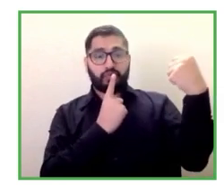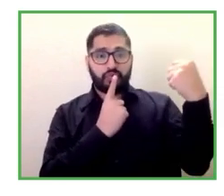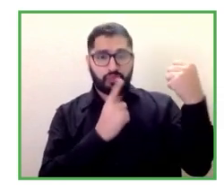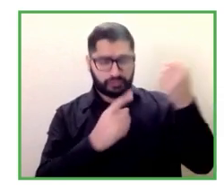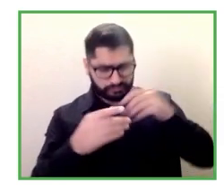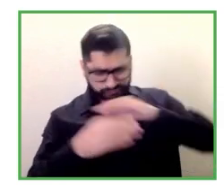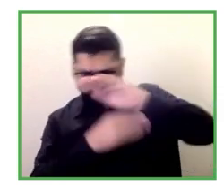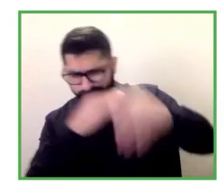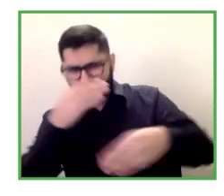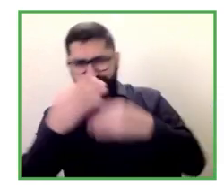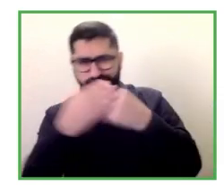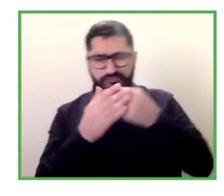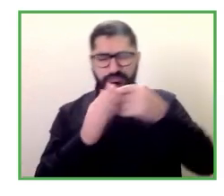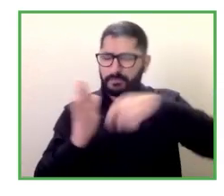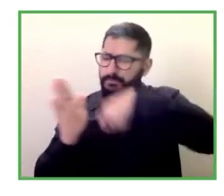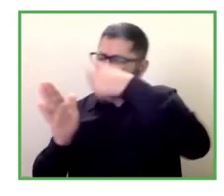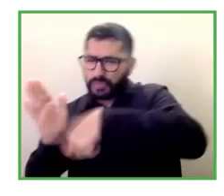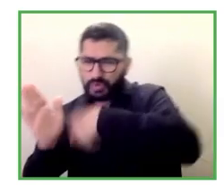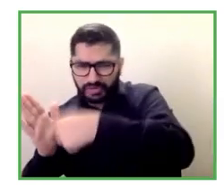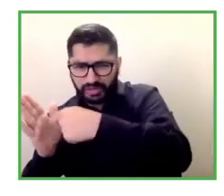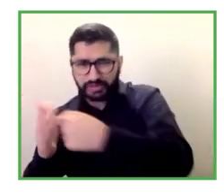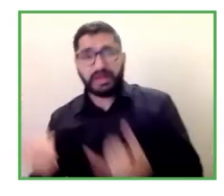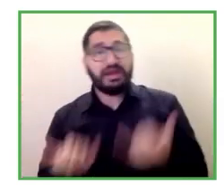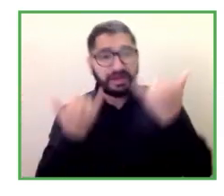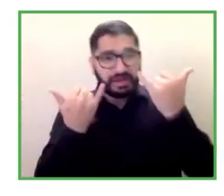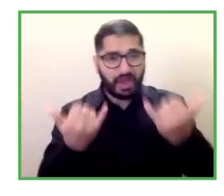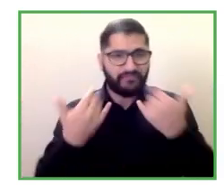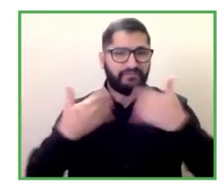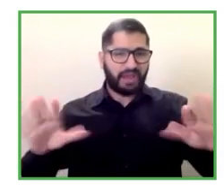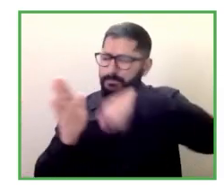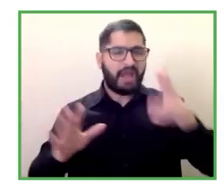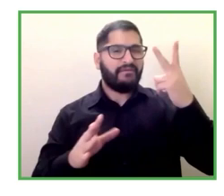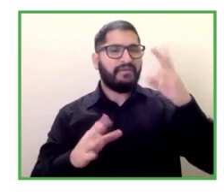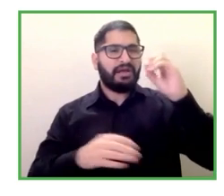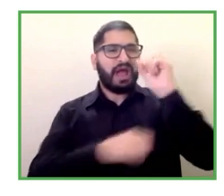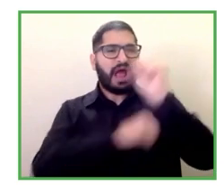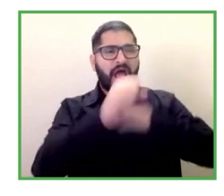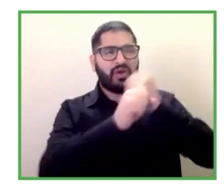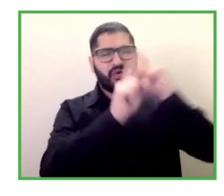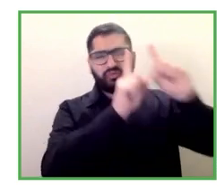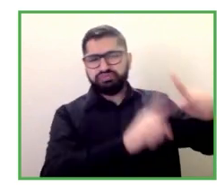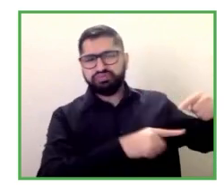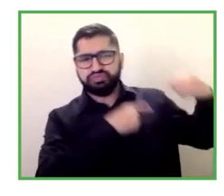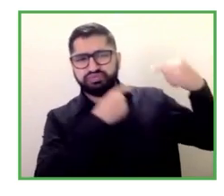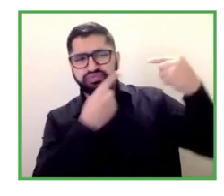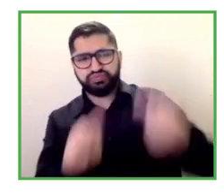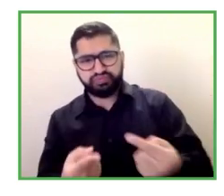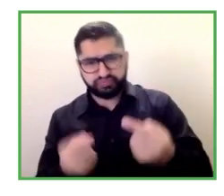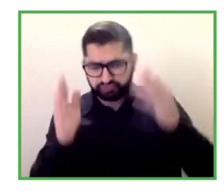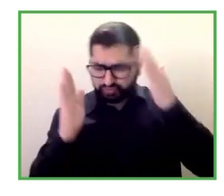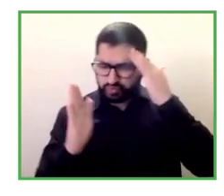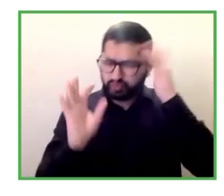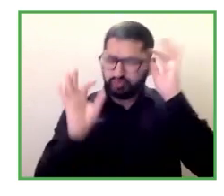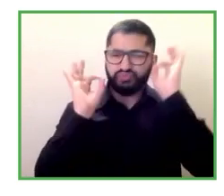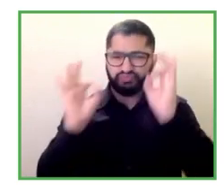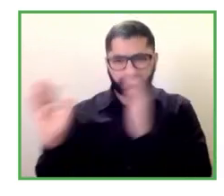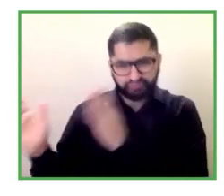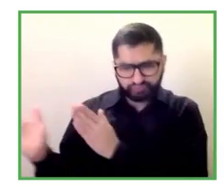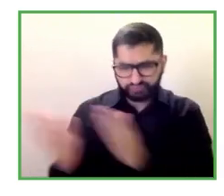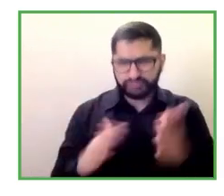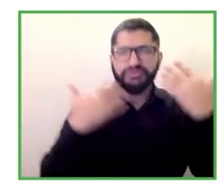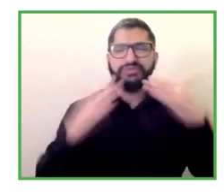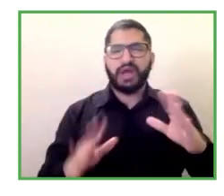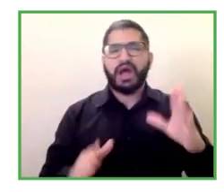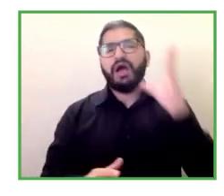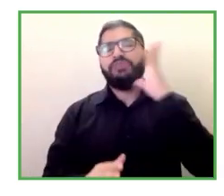más de 20 años funcionando pues creo que todos son para bienes y felicitaciones porque se demuestra que funciona bien